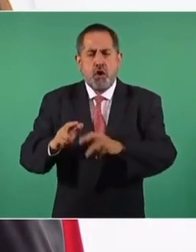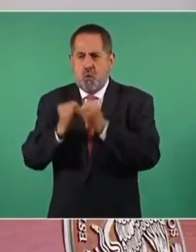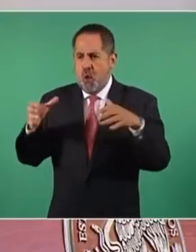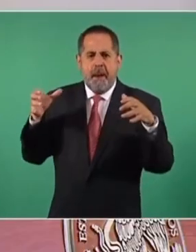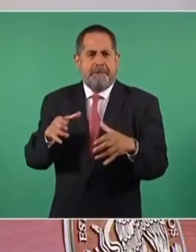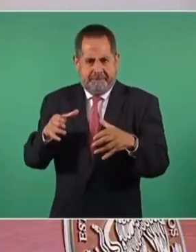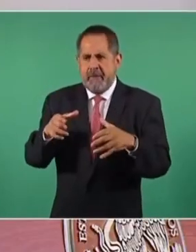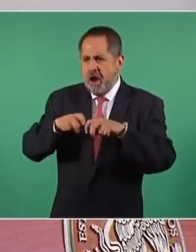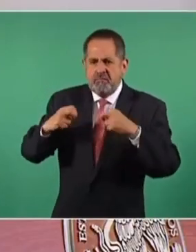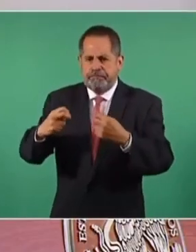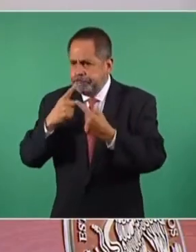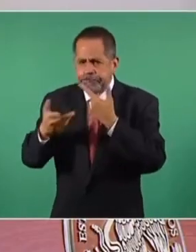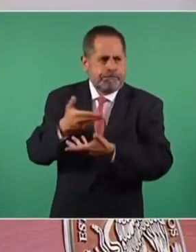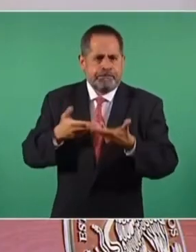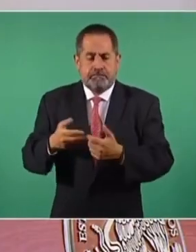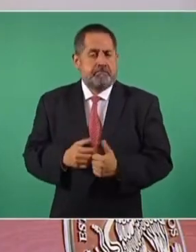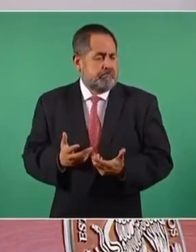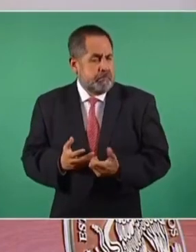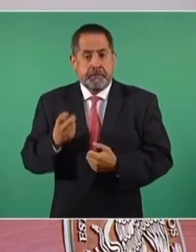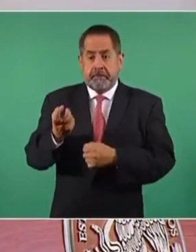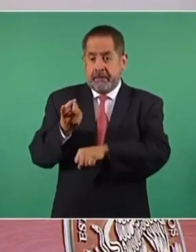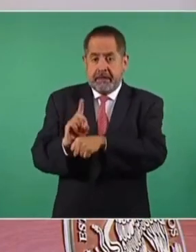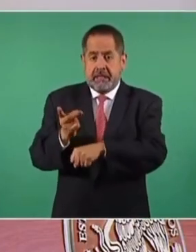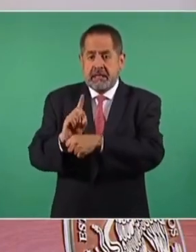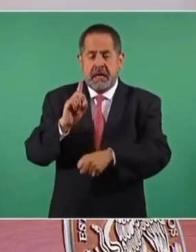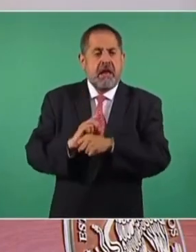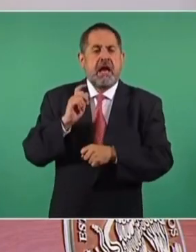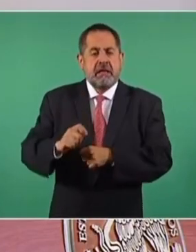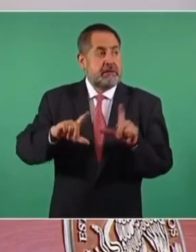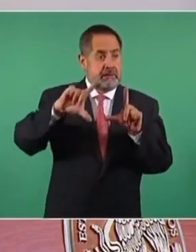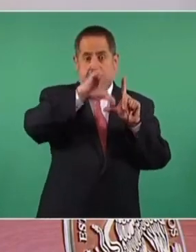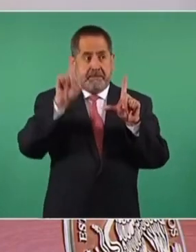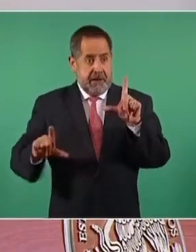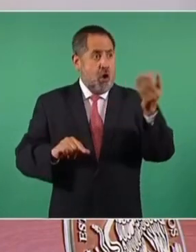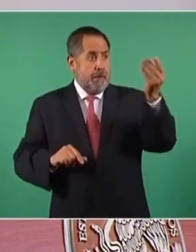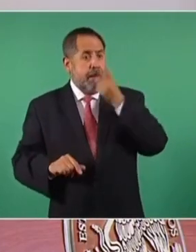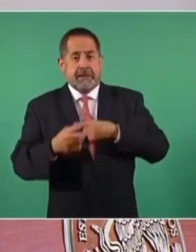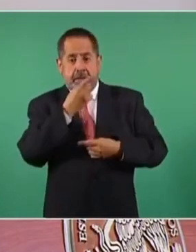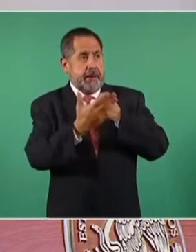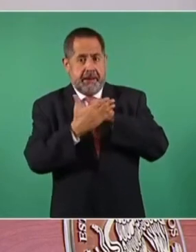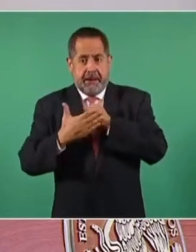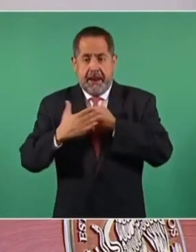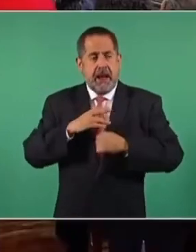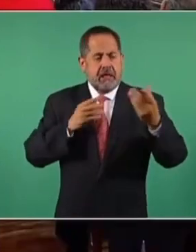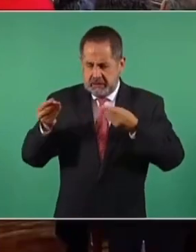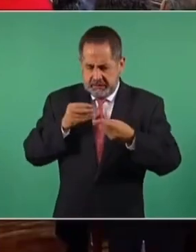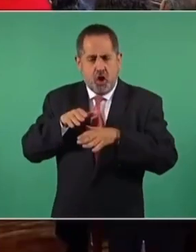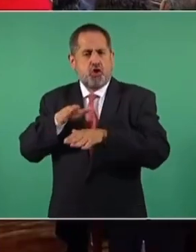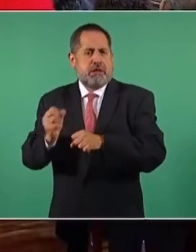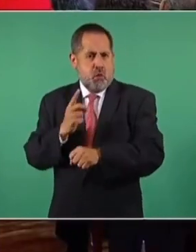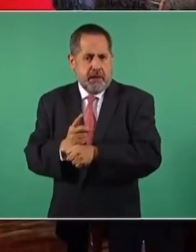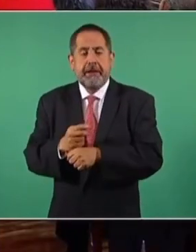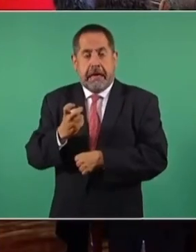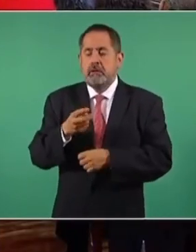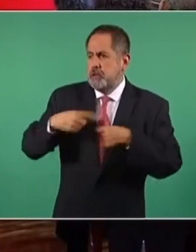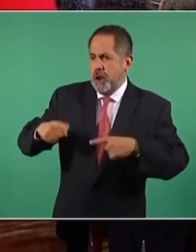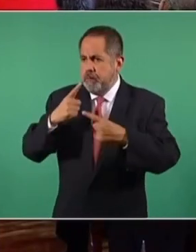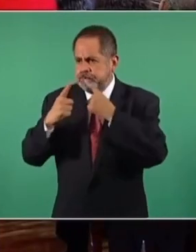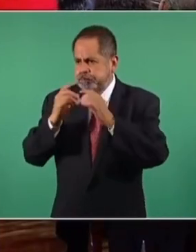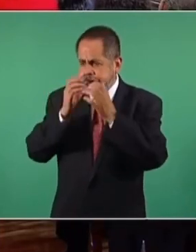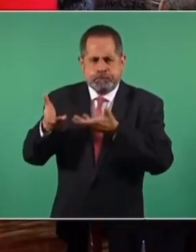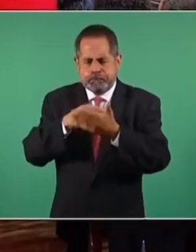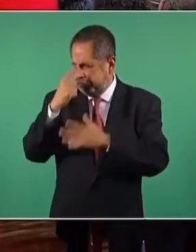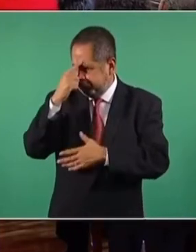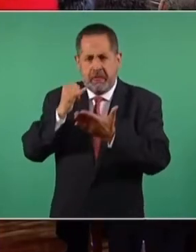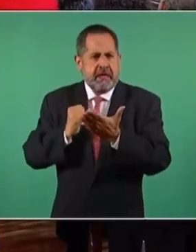Gabinete de Seguridad. En esas reuniones diarias recibimos reportes del país sobre esta materia y se toman decisiones que permiten